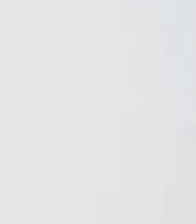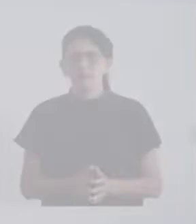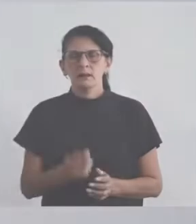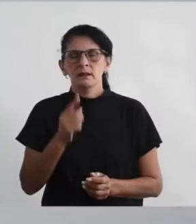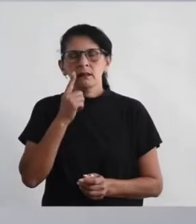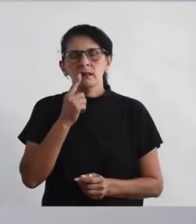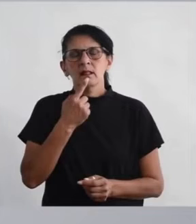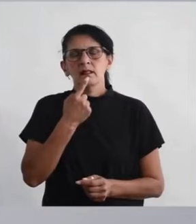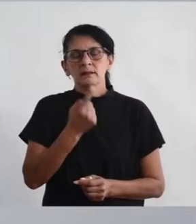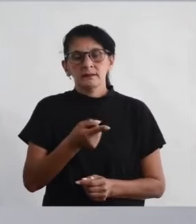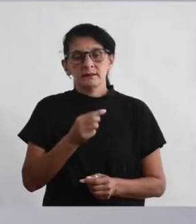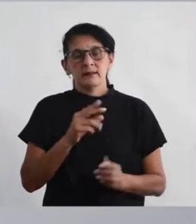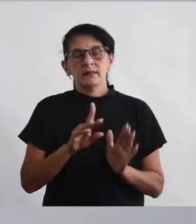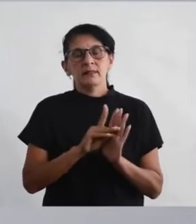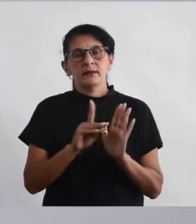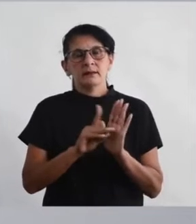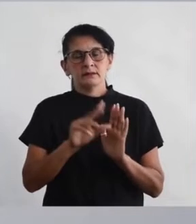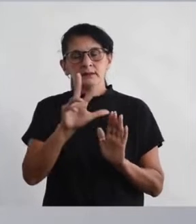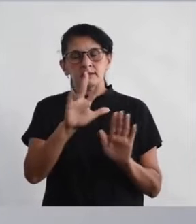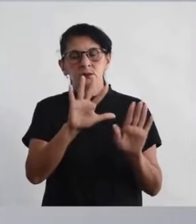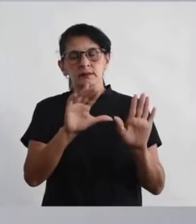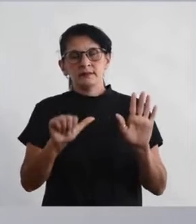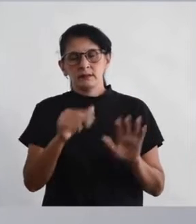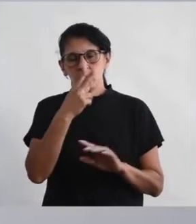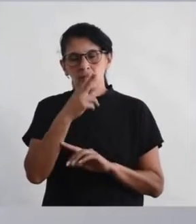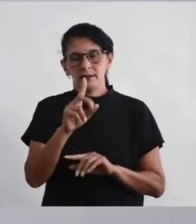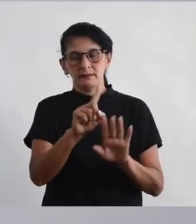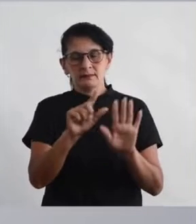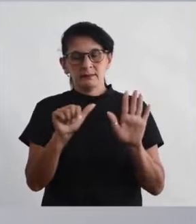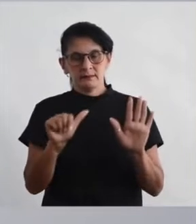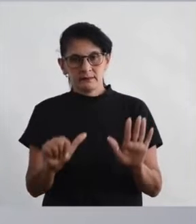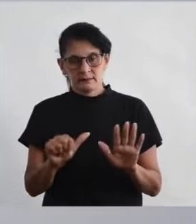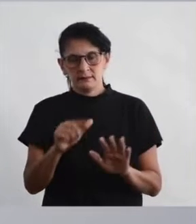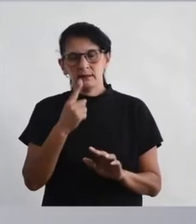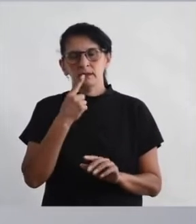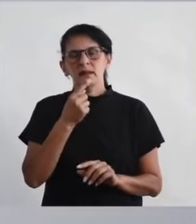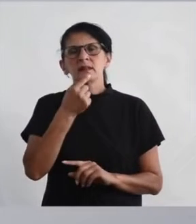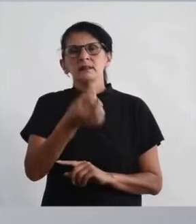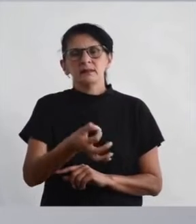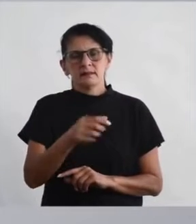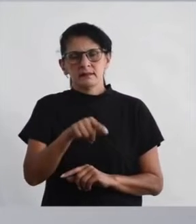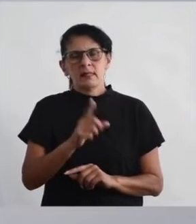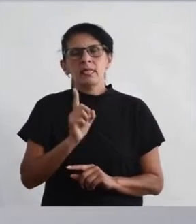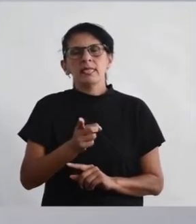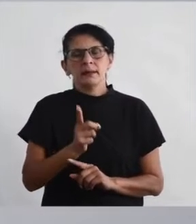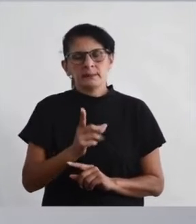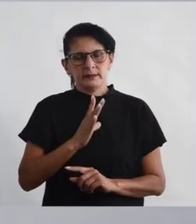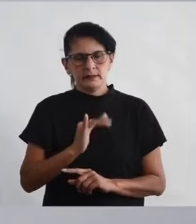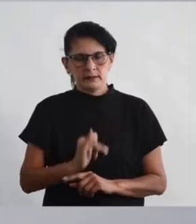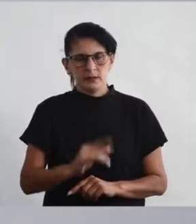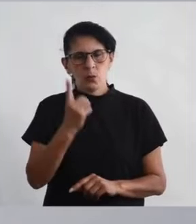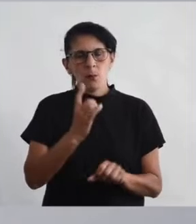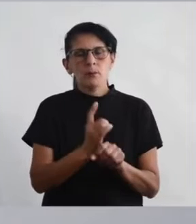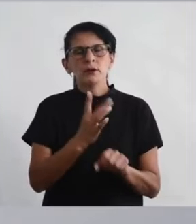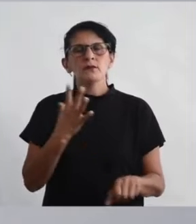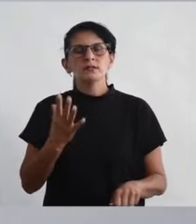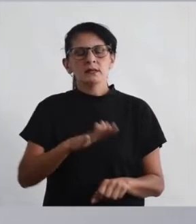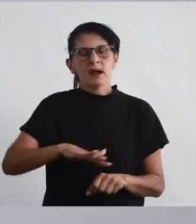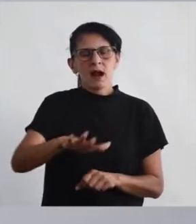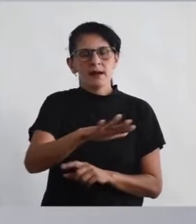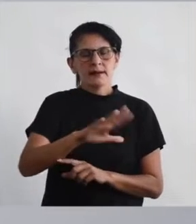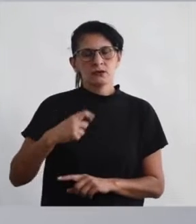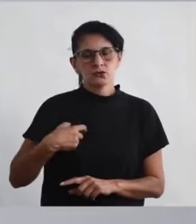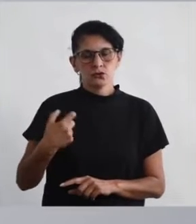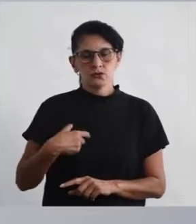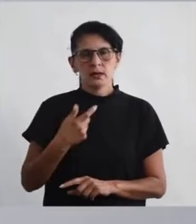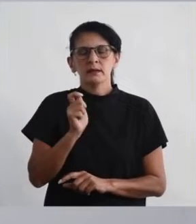De acuerdo al Decreto 356 del año 2016, los establecimientos deberán contar con un profesional del área